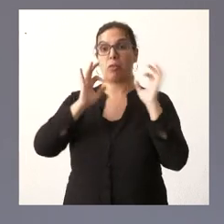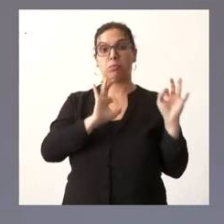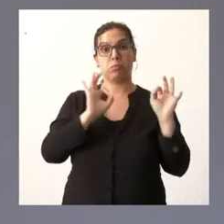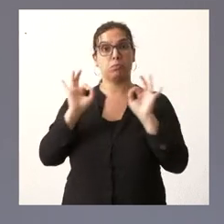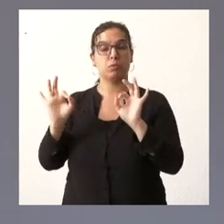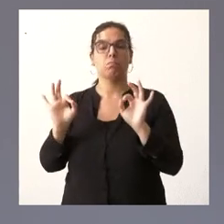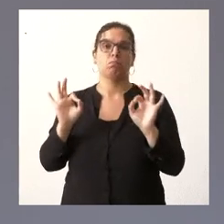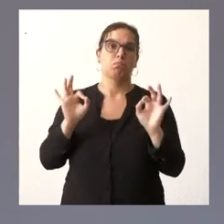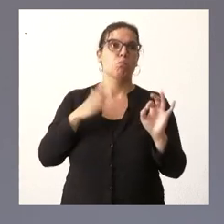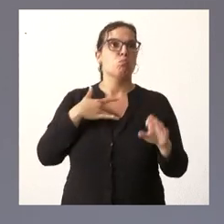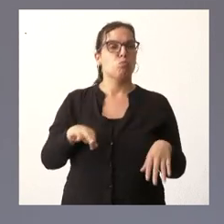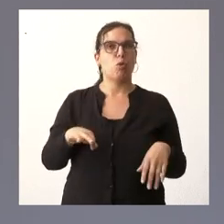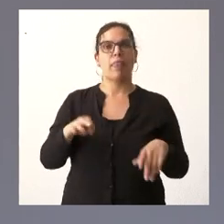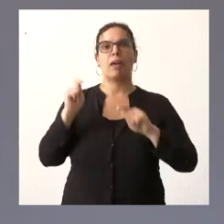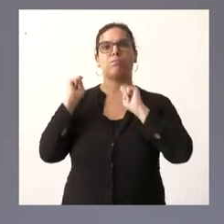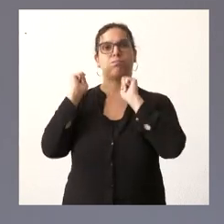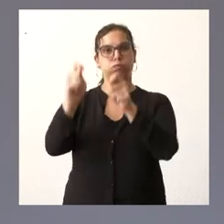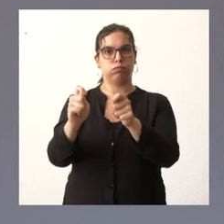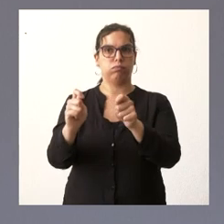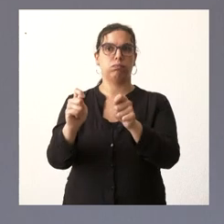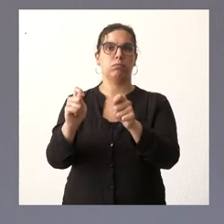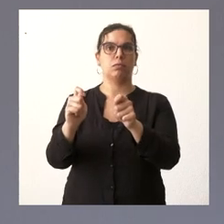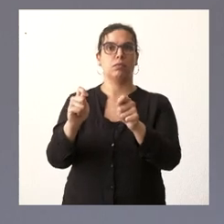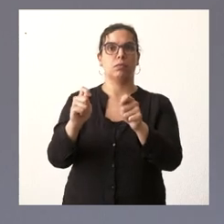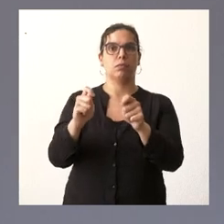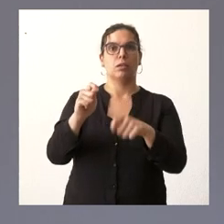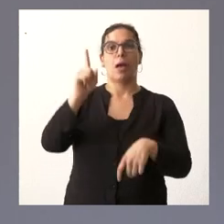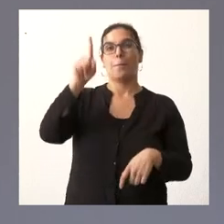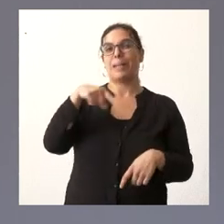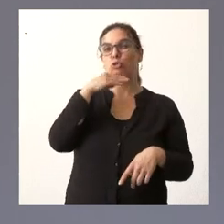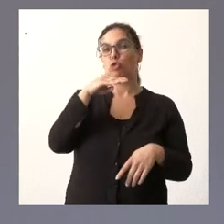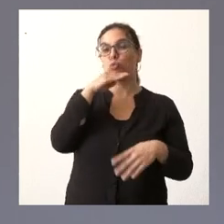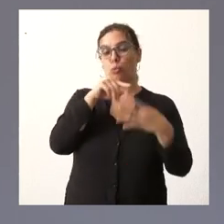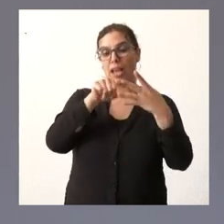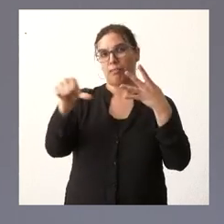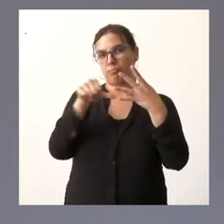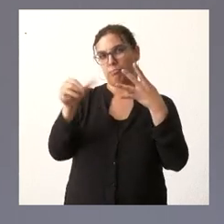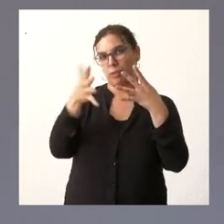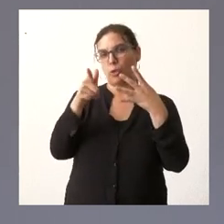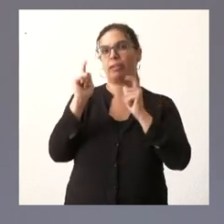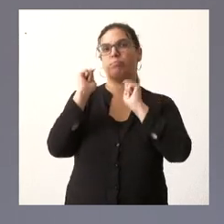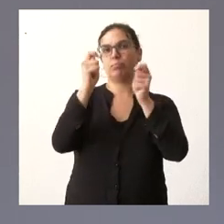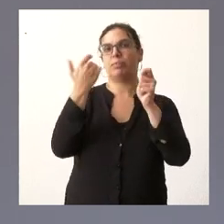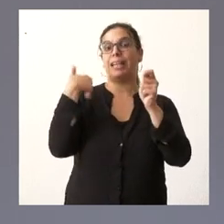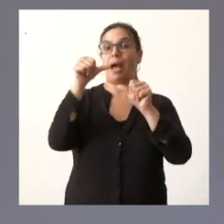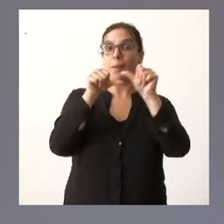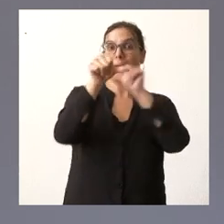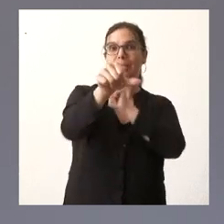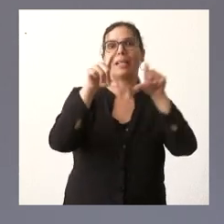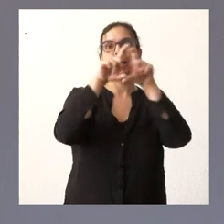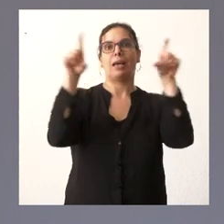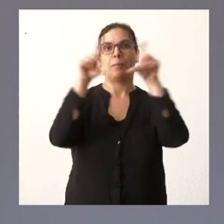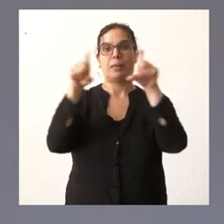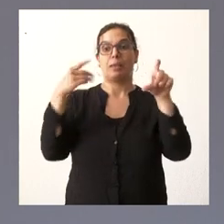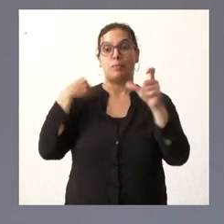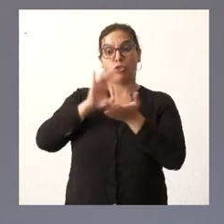intención es poder estar adjudicándolo a finales del mes de octubre a partir de ahí se empezarían a complementar los